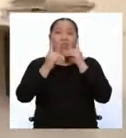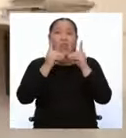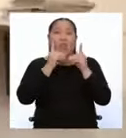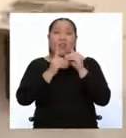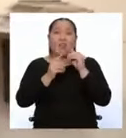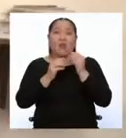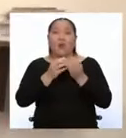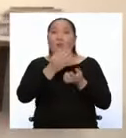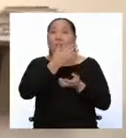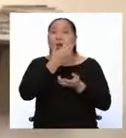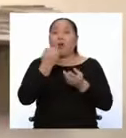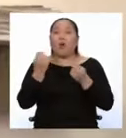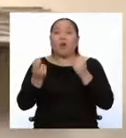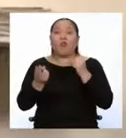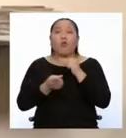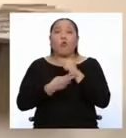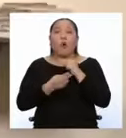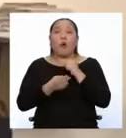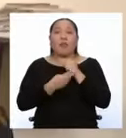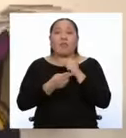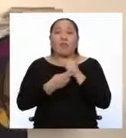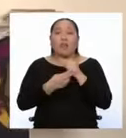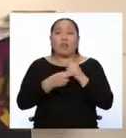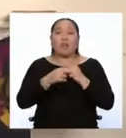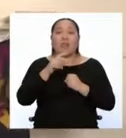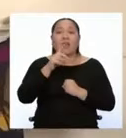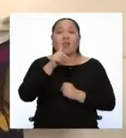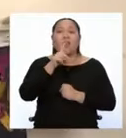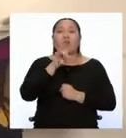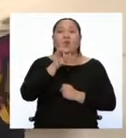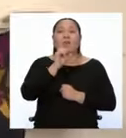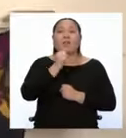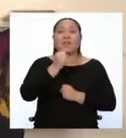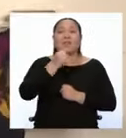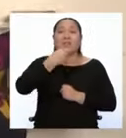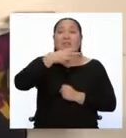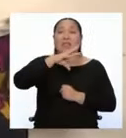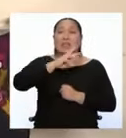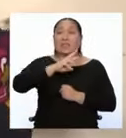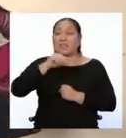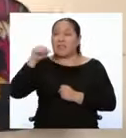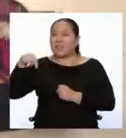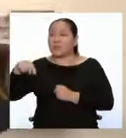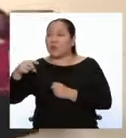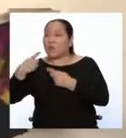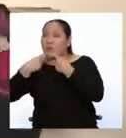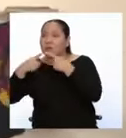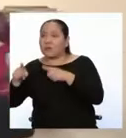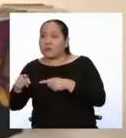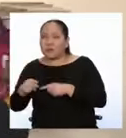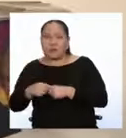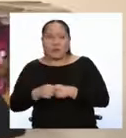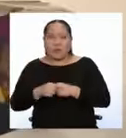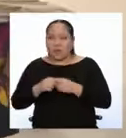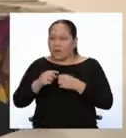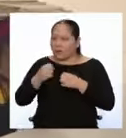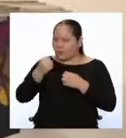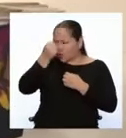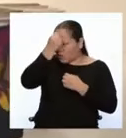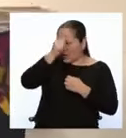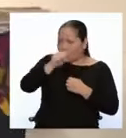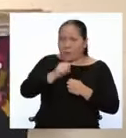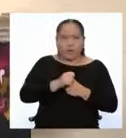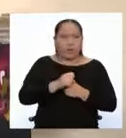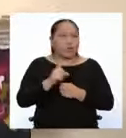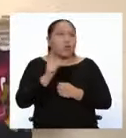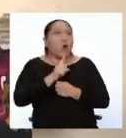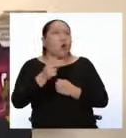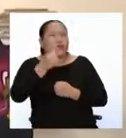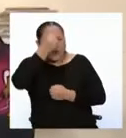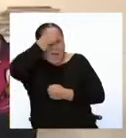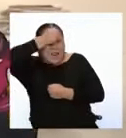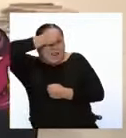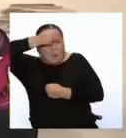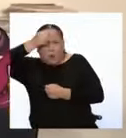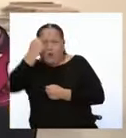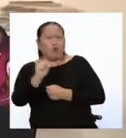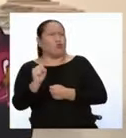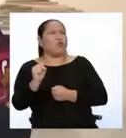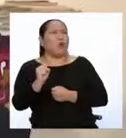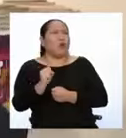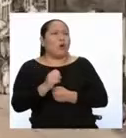historia entre Luis XVI y un mensajero. ¿Es una revuelta? ¡No señor! ¡Esto es una revolución!